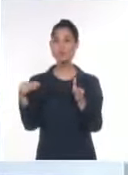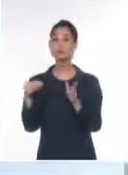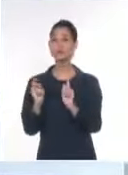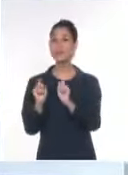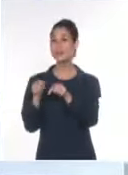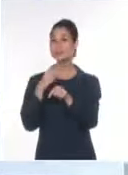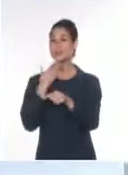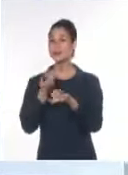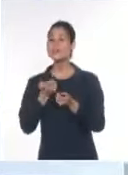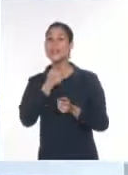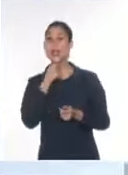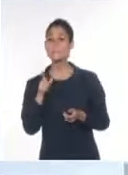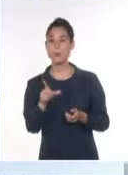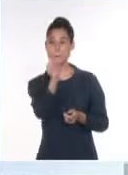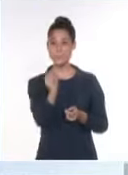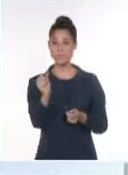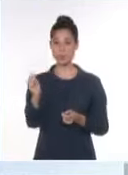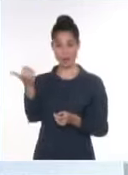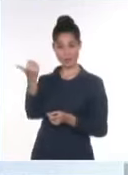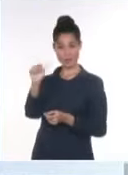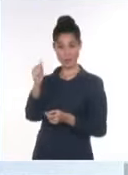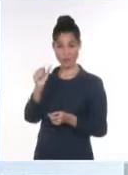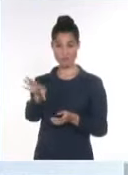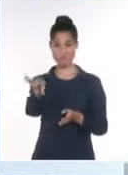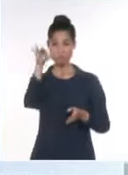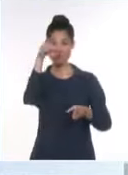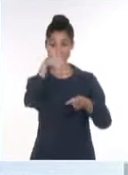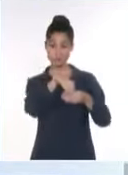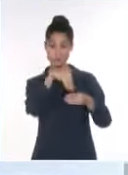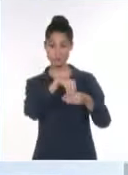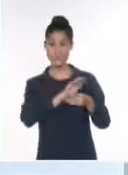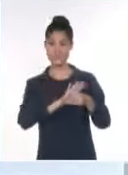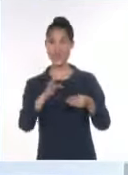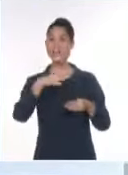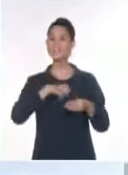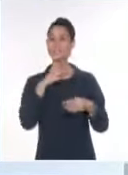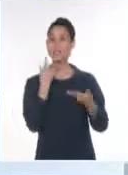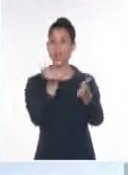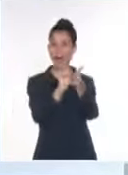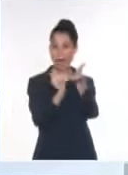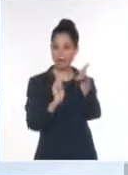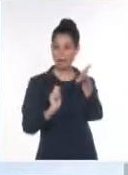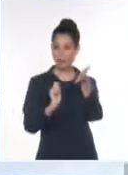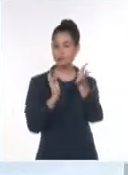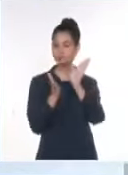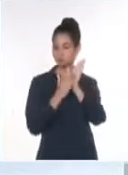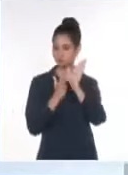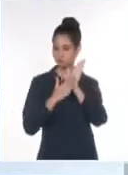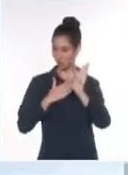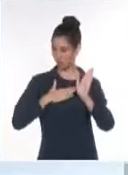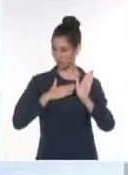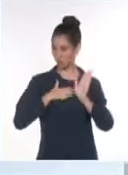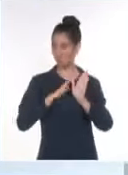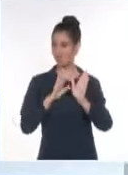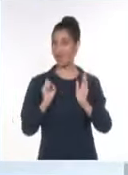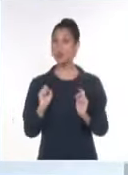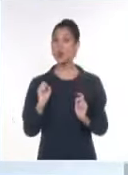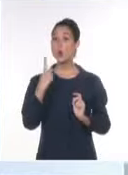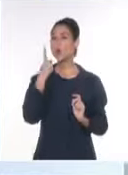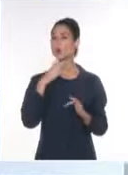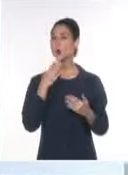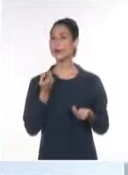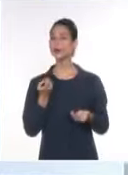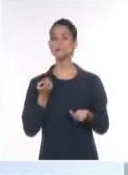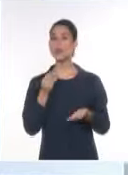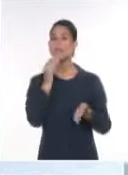de los 10 candidatos, repito, todos con una copia de las actas en la mano, solo uno denunció fraude. Ya